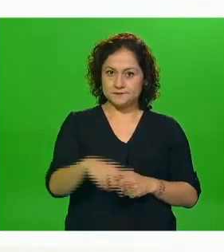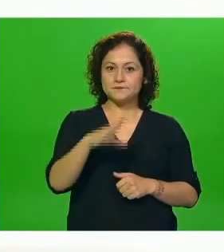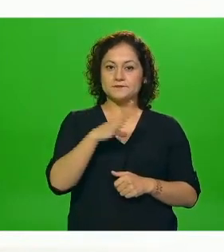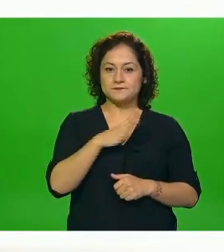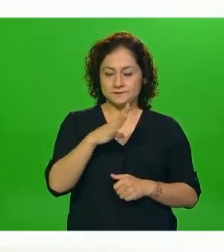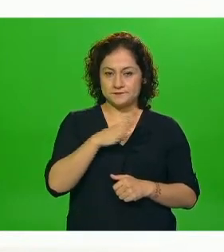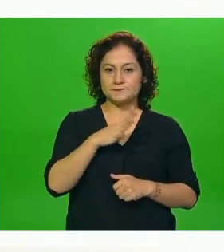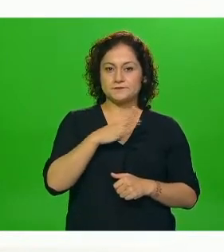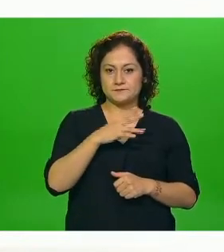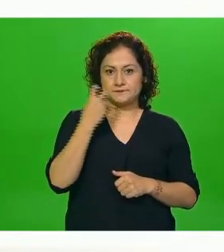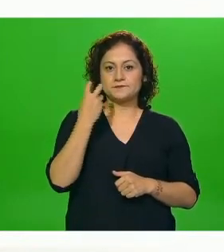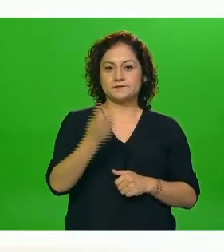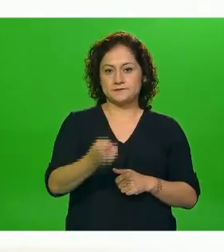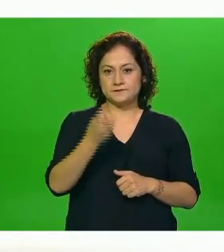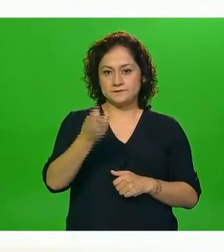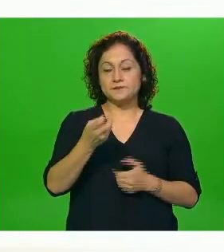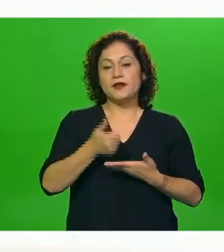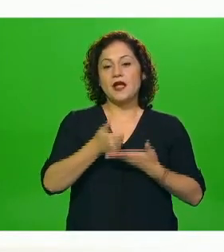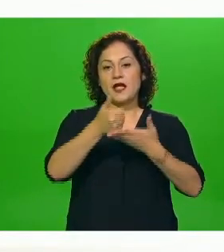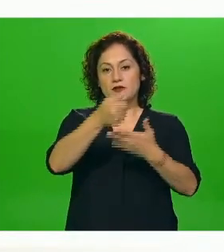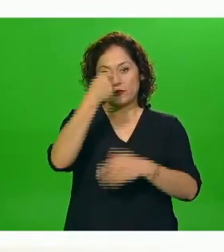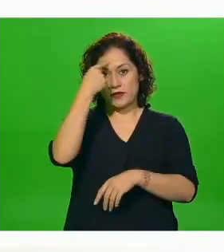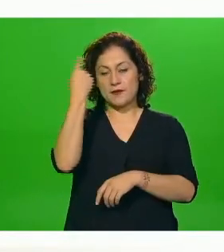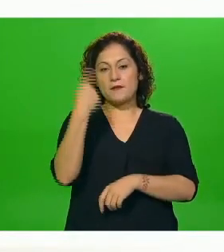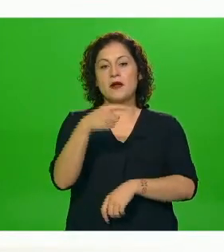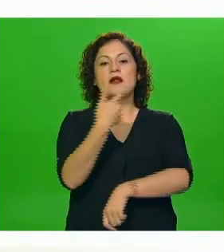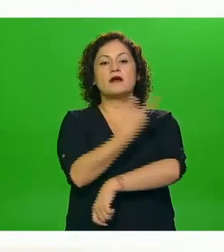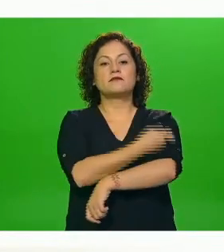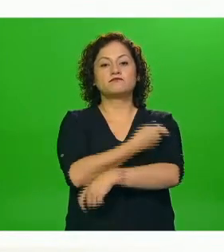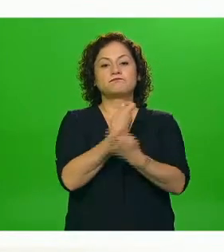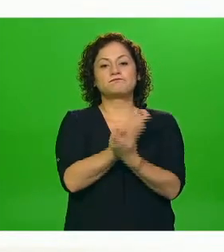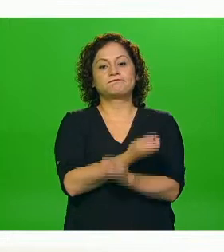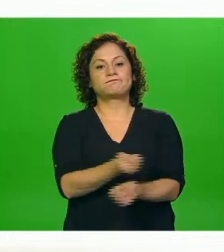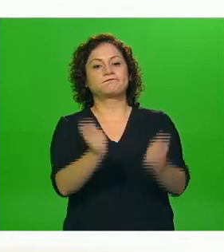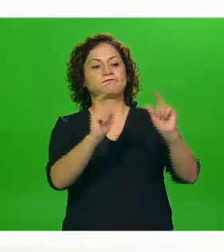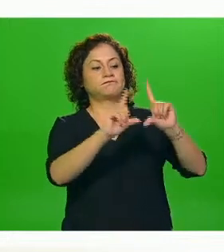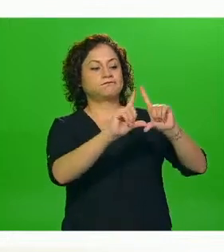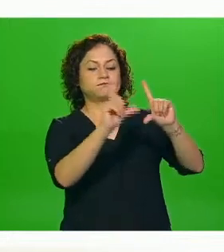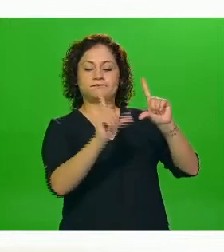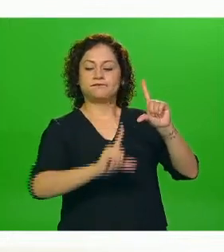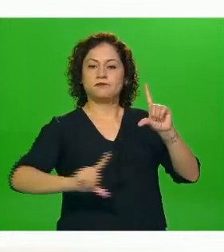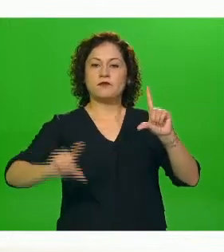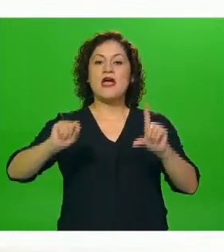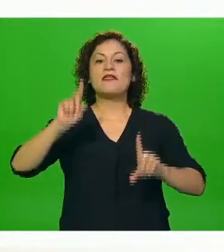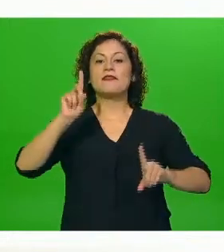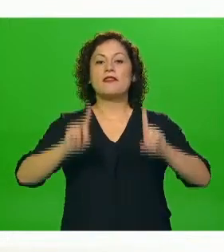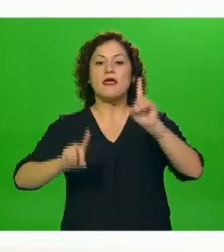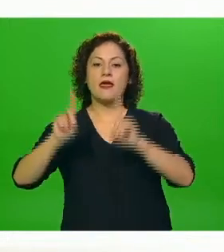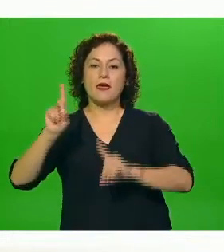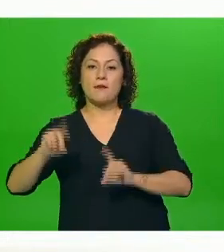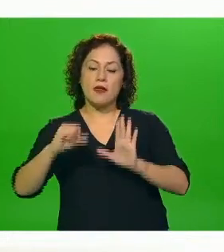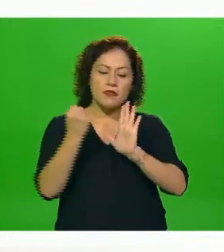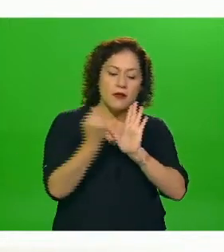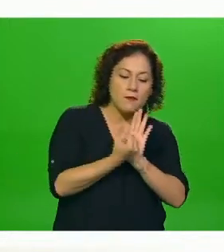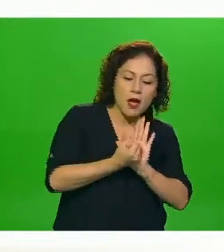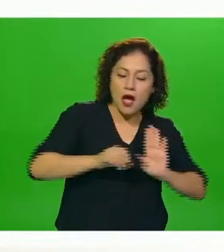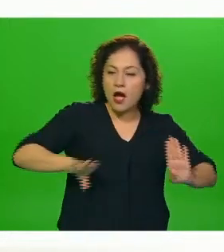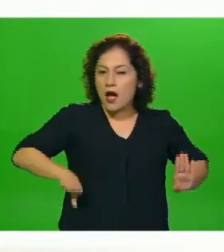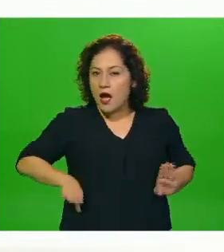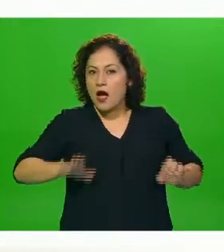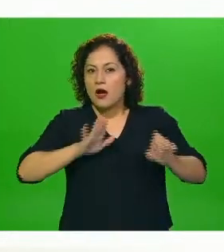permitido la logística de distribución y aplicación sea la más adecuada para cada uno de los grupos